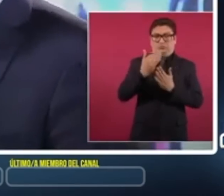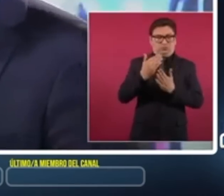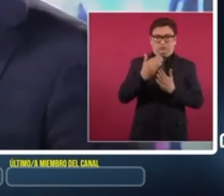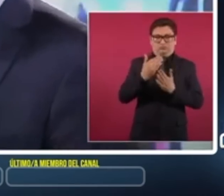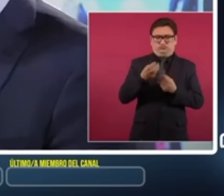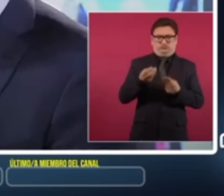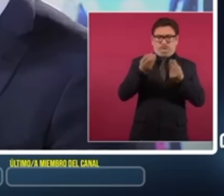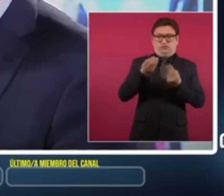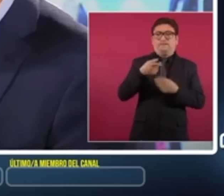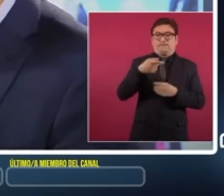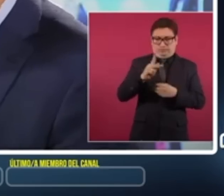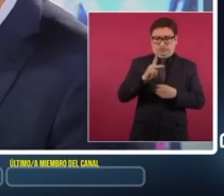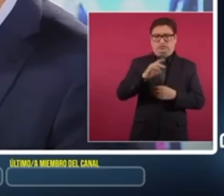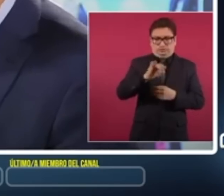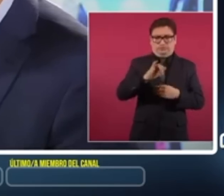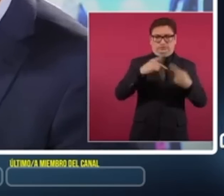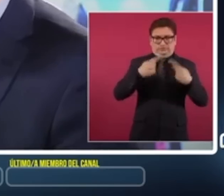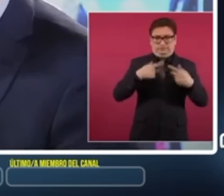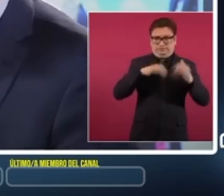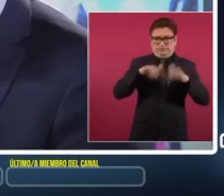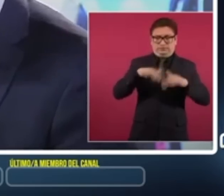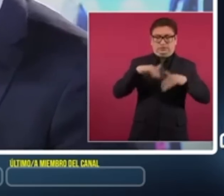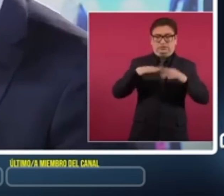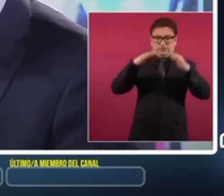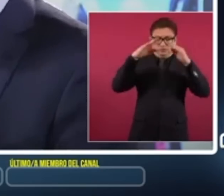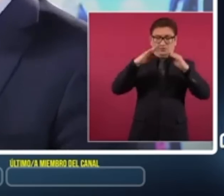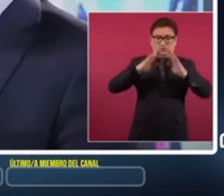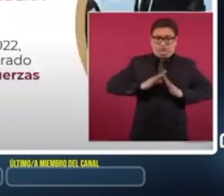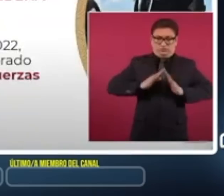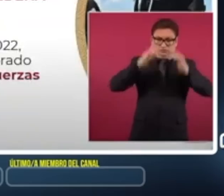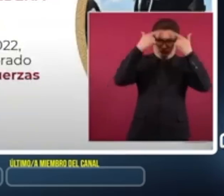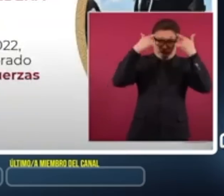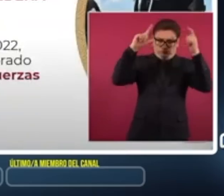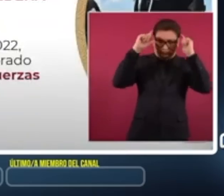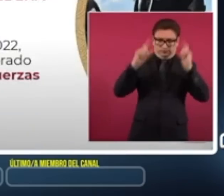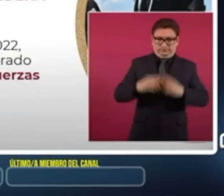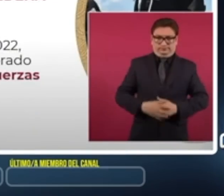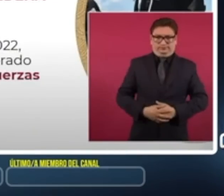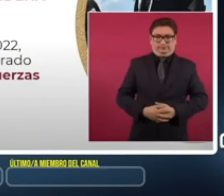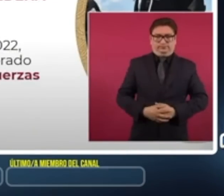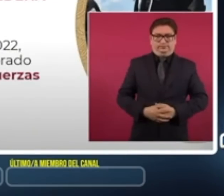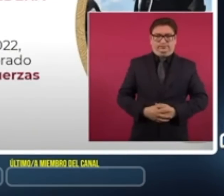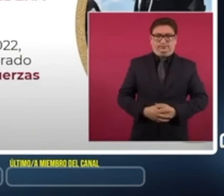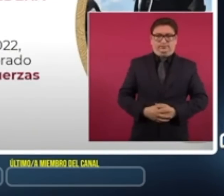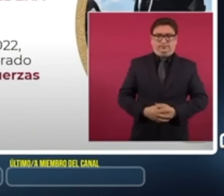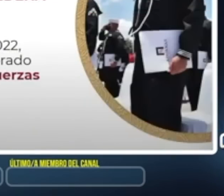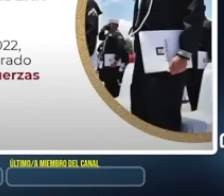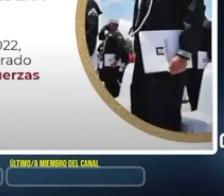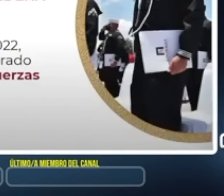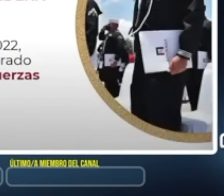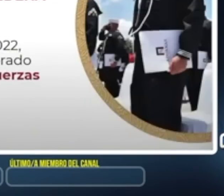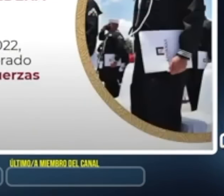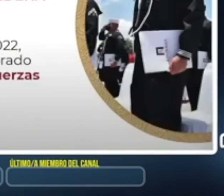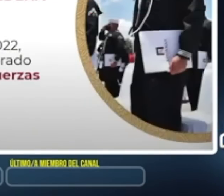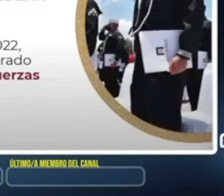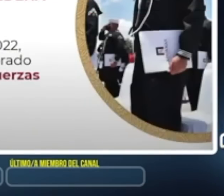pero sí hubo un incremento de personal de Sedena y de Semar. A finales de diciembre de este año estaremos